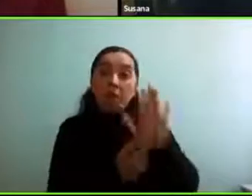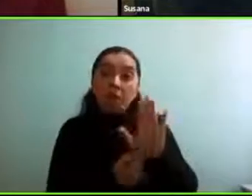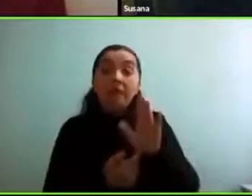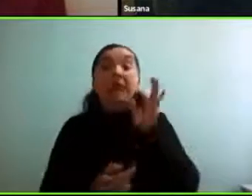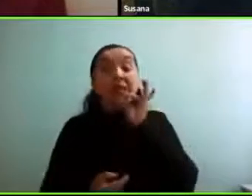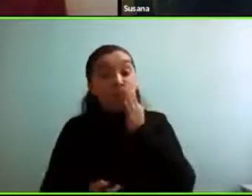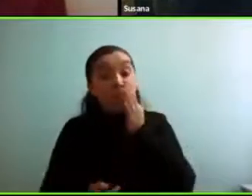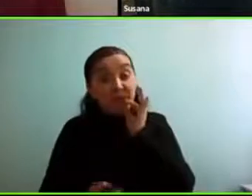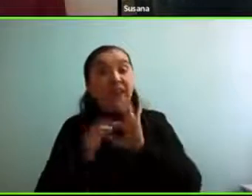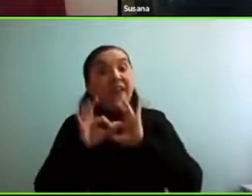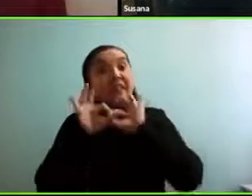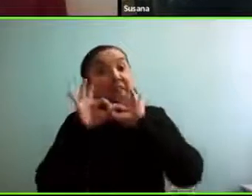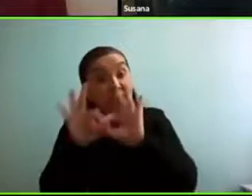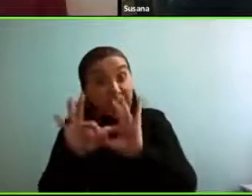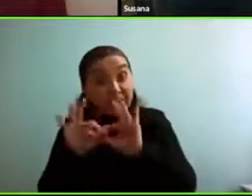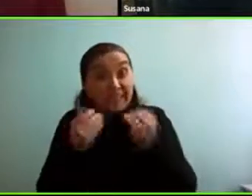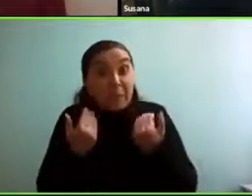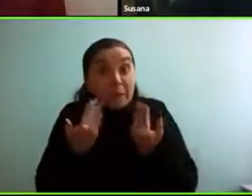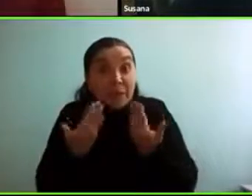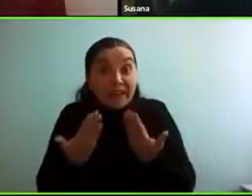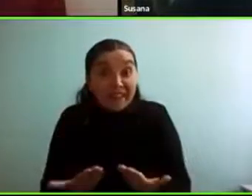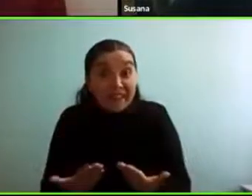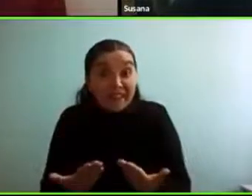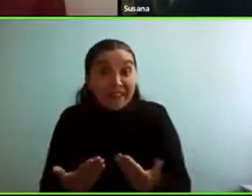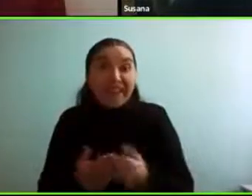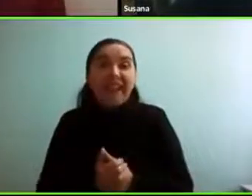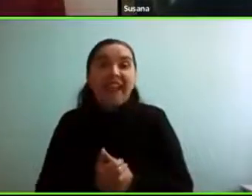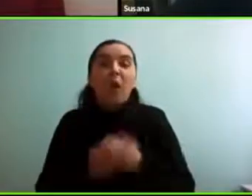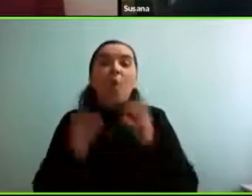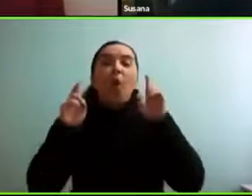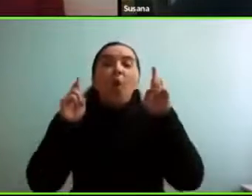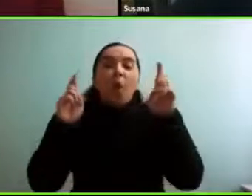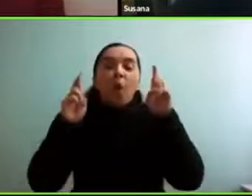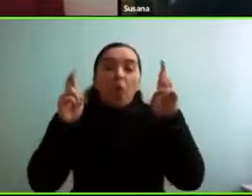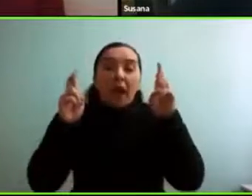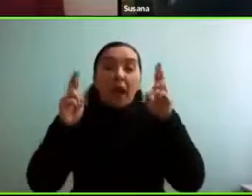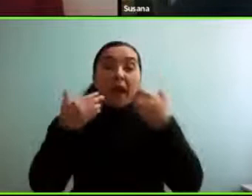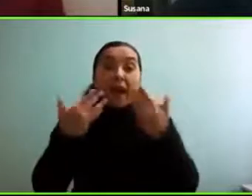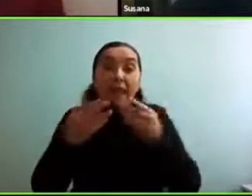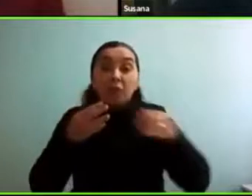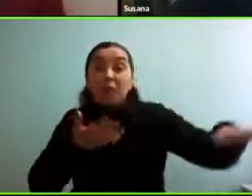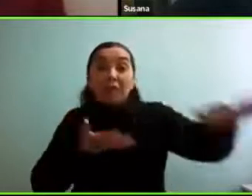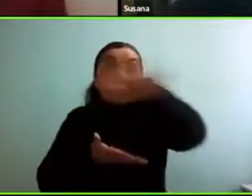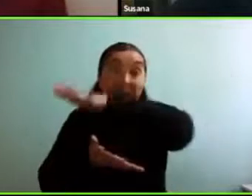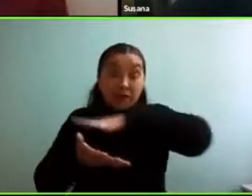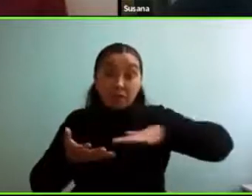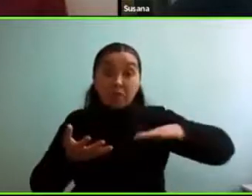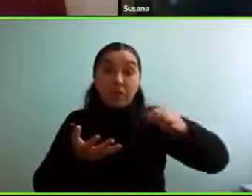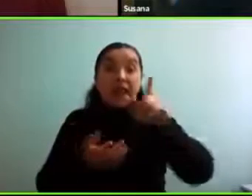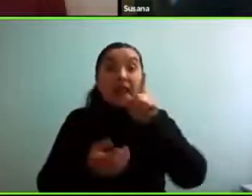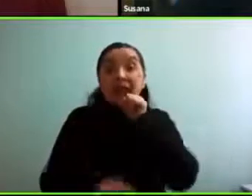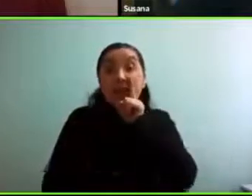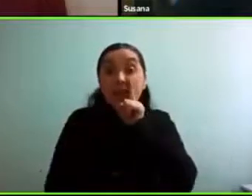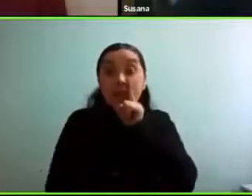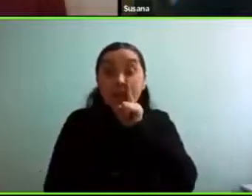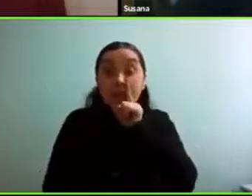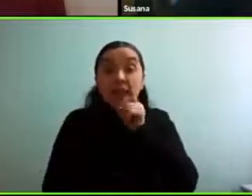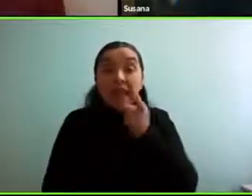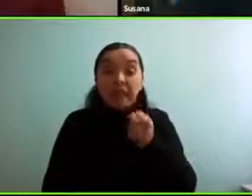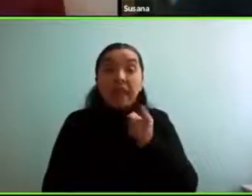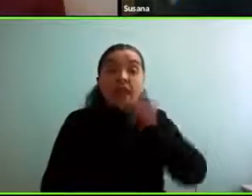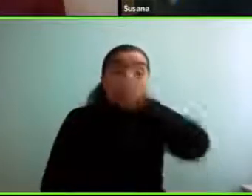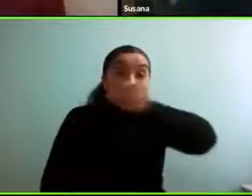gracias también por estar aquí en esto. Ojalá esto fuera algo más generalizado, tener a alguien como